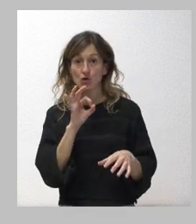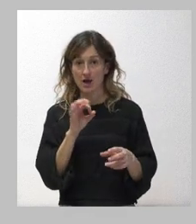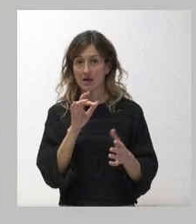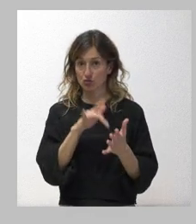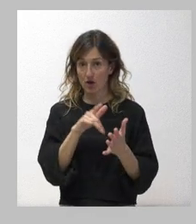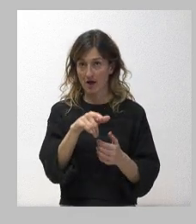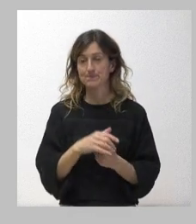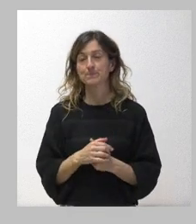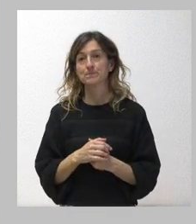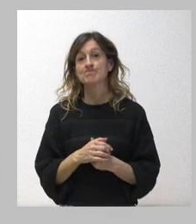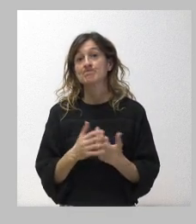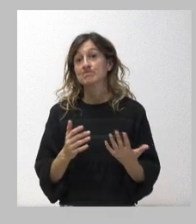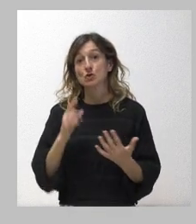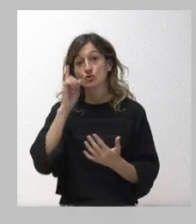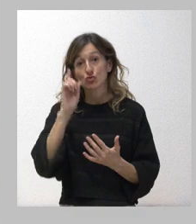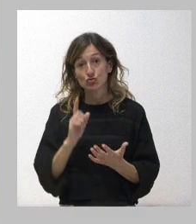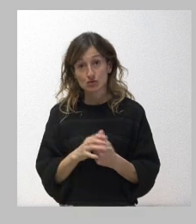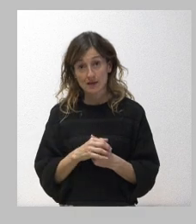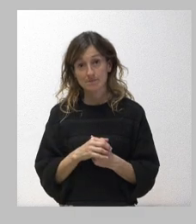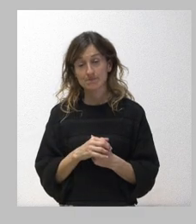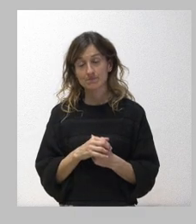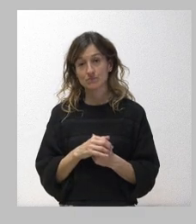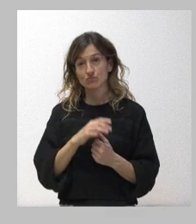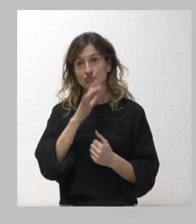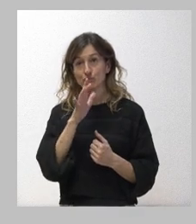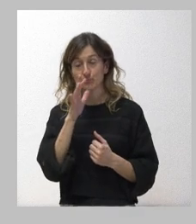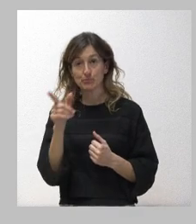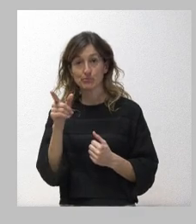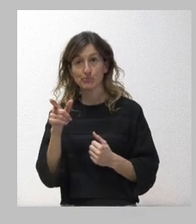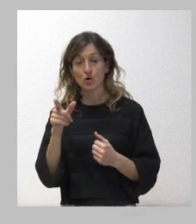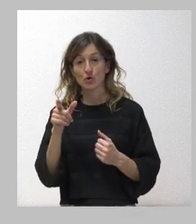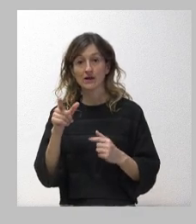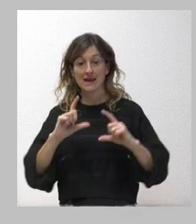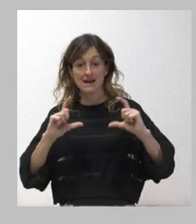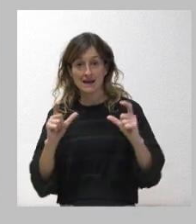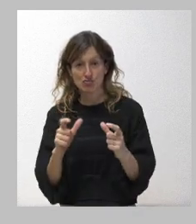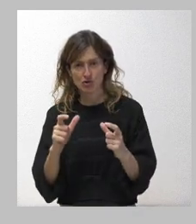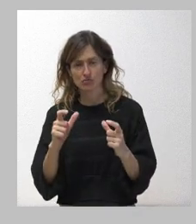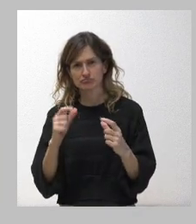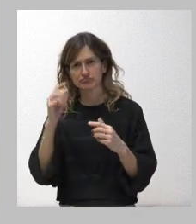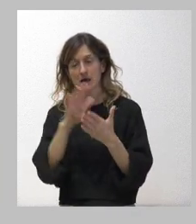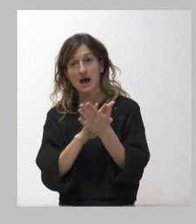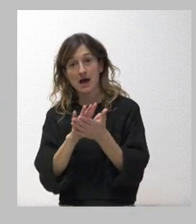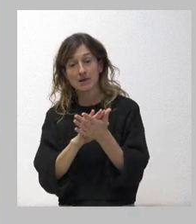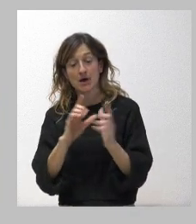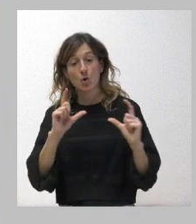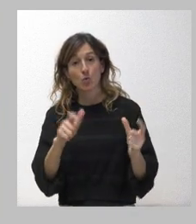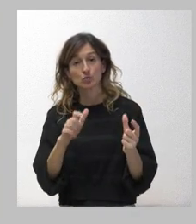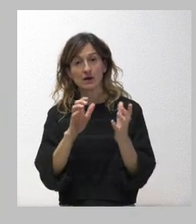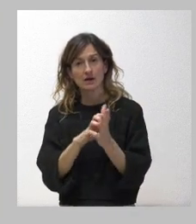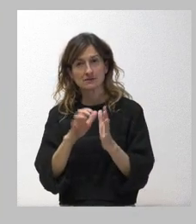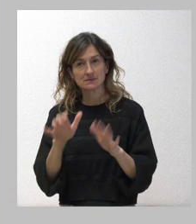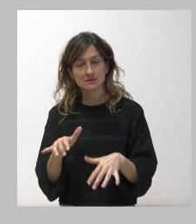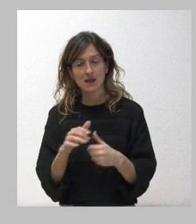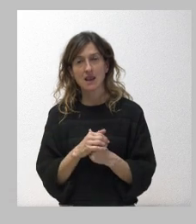Yo no sé si, porque se preguntaban en el Pleno a propósito de esto, la Junta de Castilla y León, por